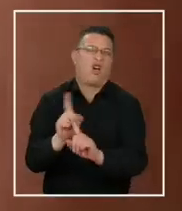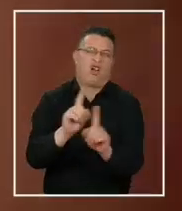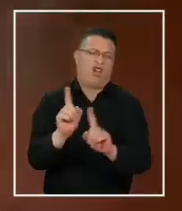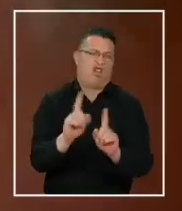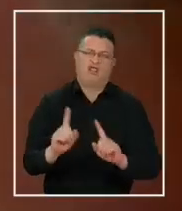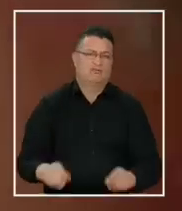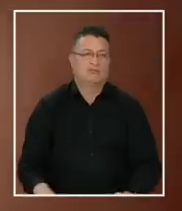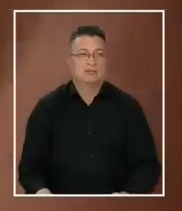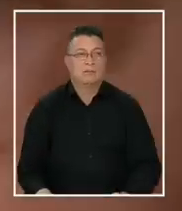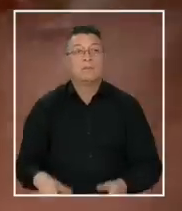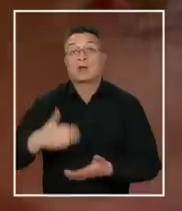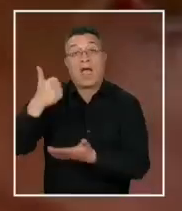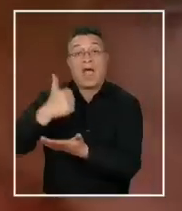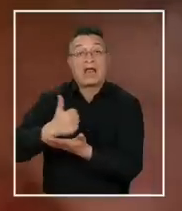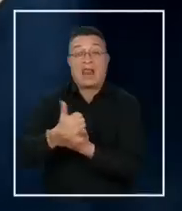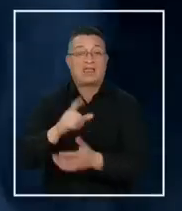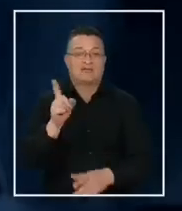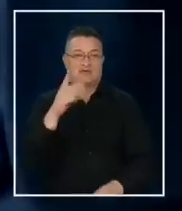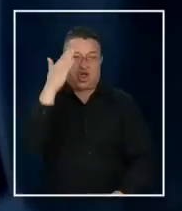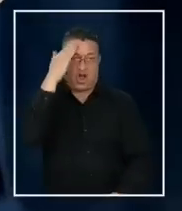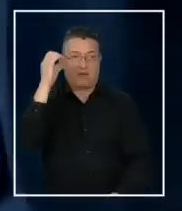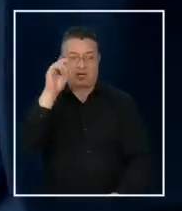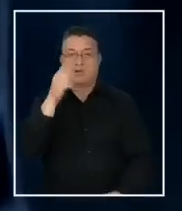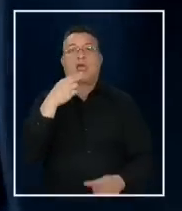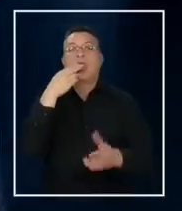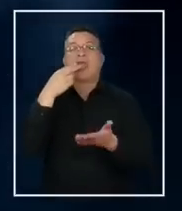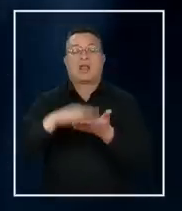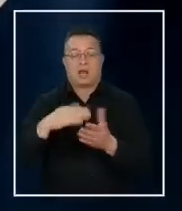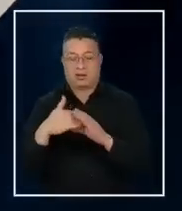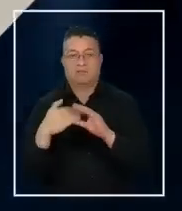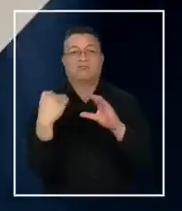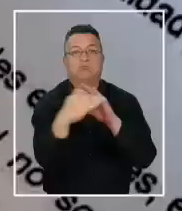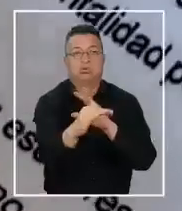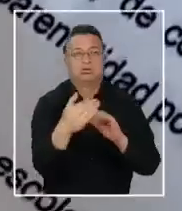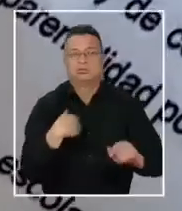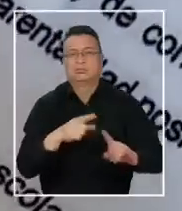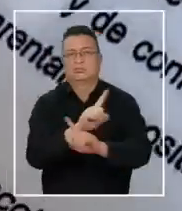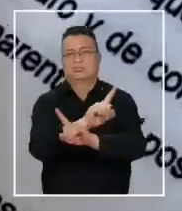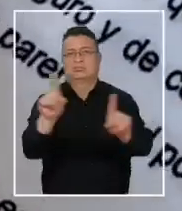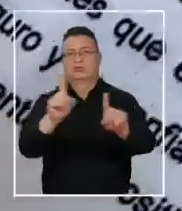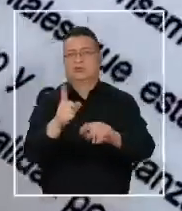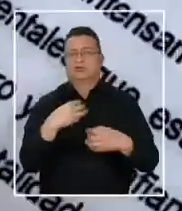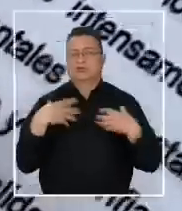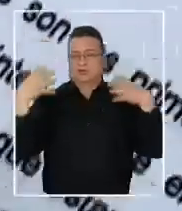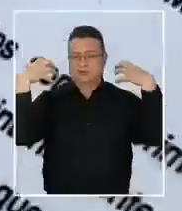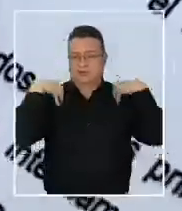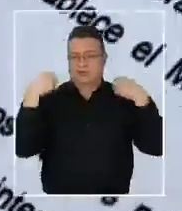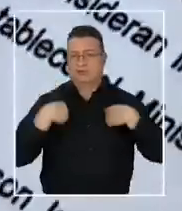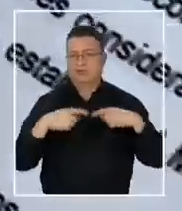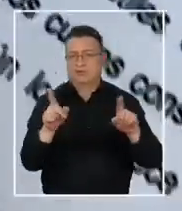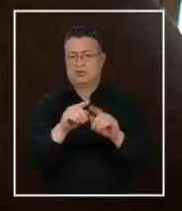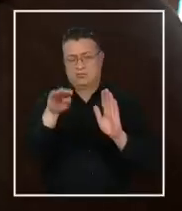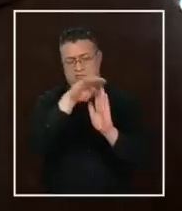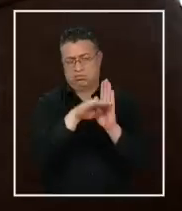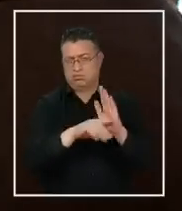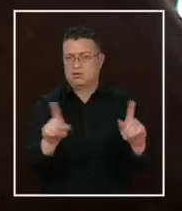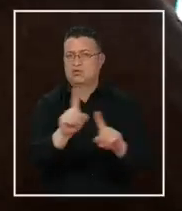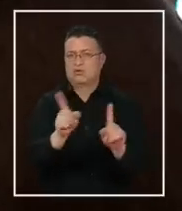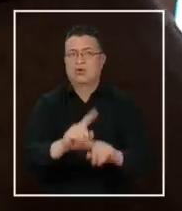tampoco. Al alcalde tampoco le pareció y mandó esta carta, desligándose de cualquier responsabilidad sobre su contenido.